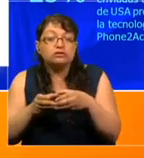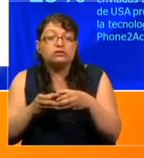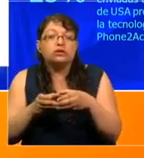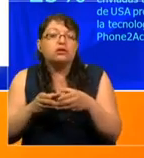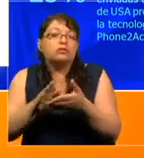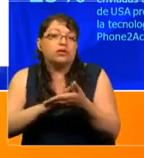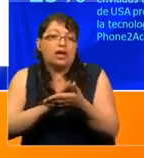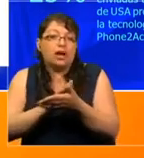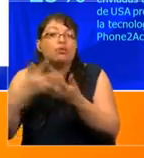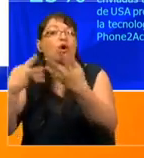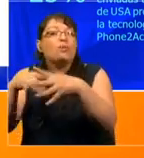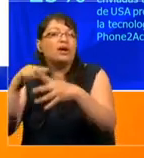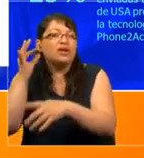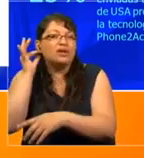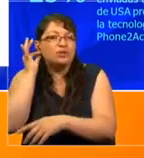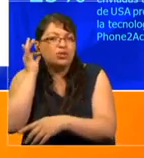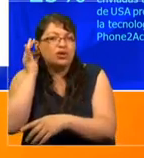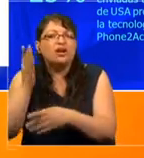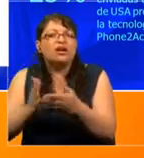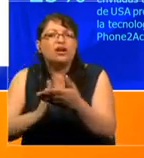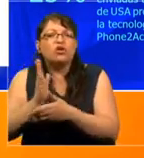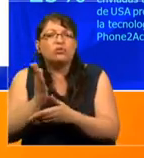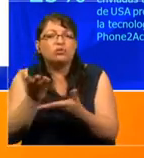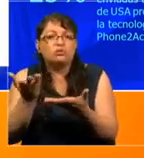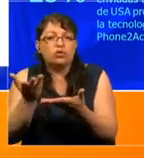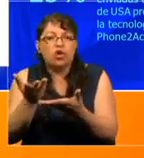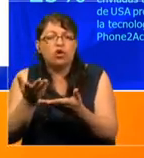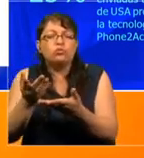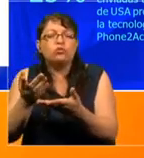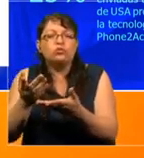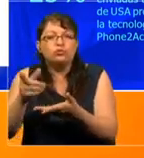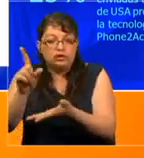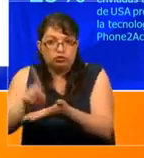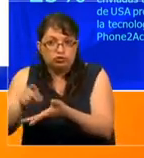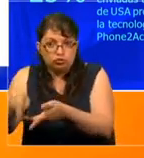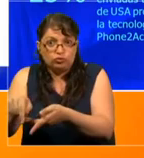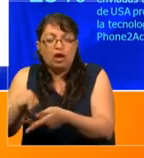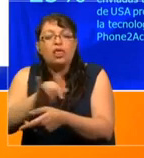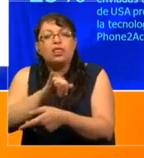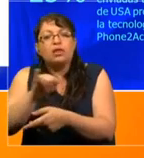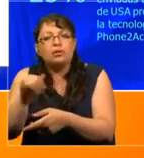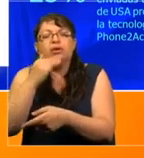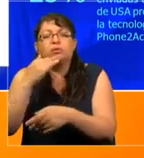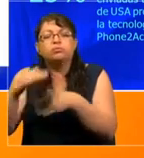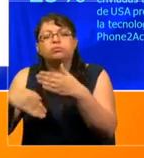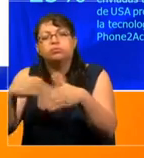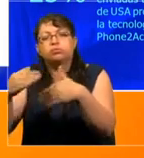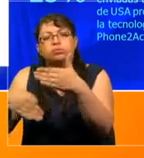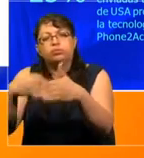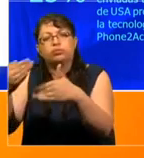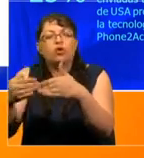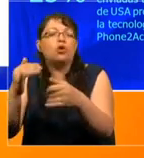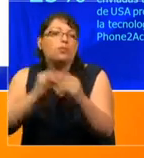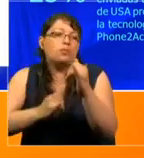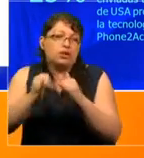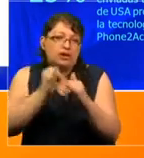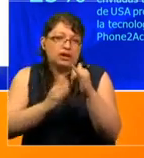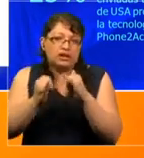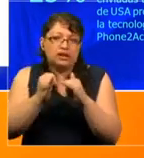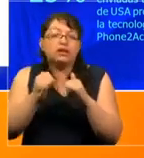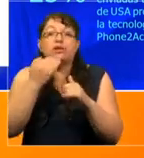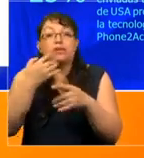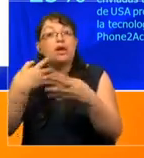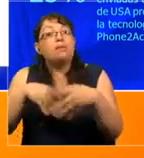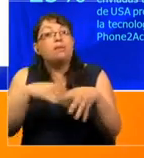la Marcha de las Mujeres, que comenzó solamente en forma física y luego tuvo una evolución digital, la Marcha de los